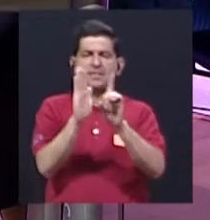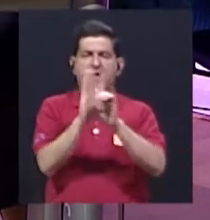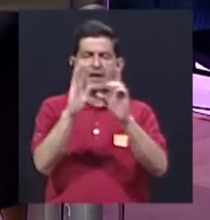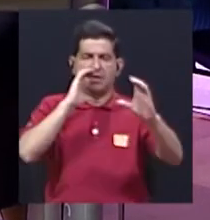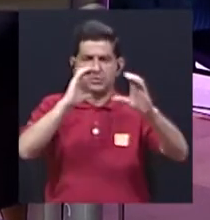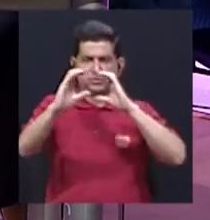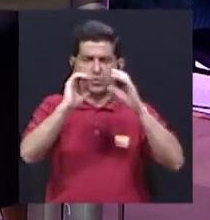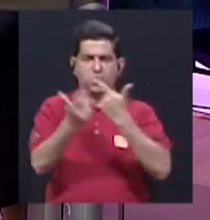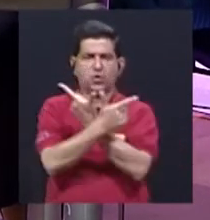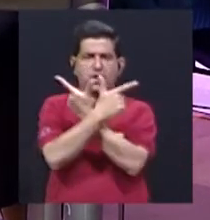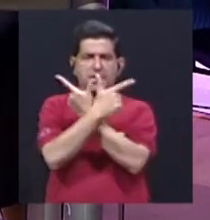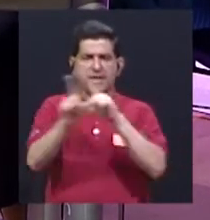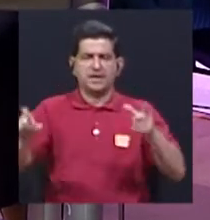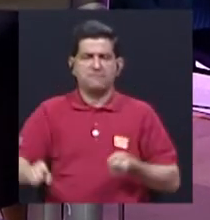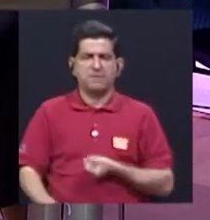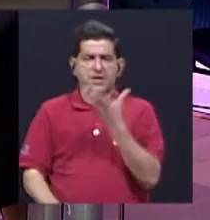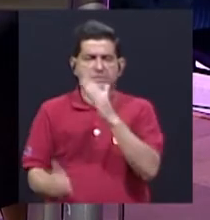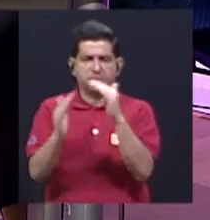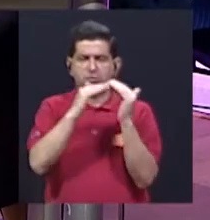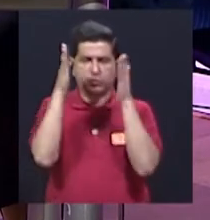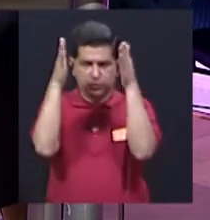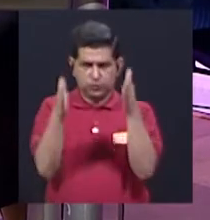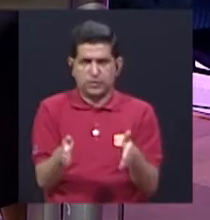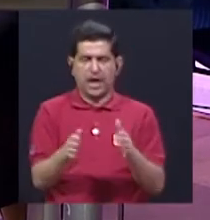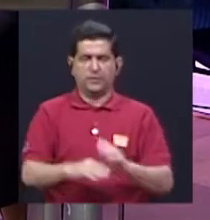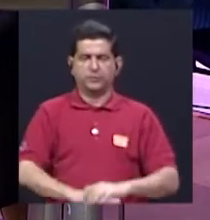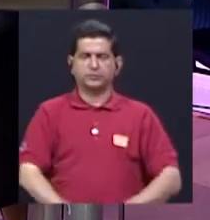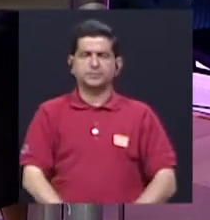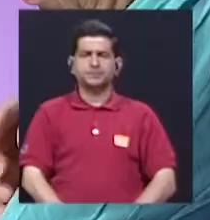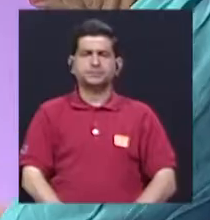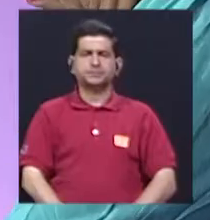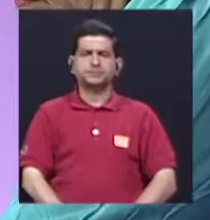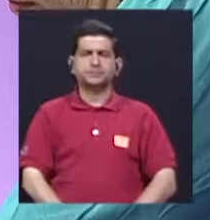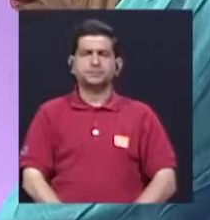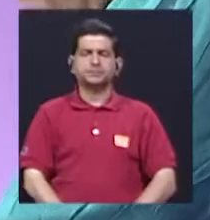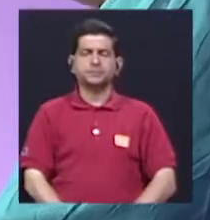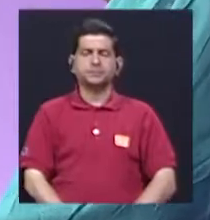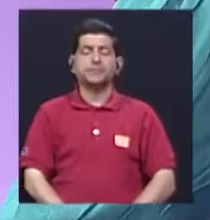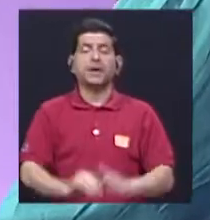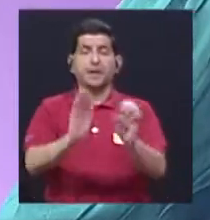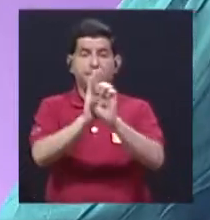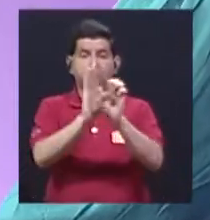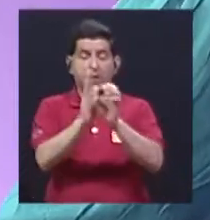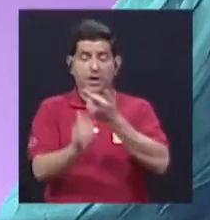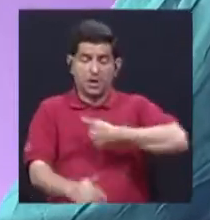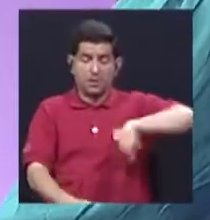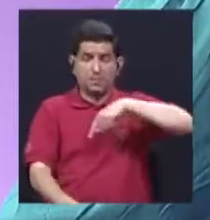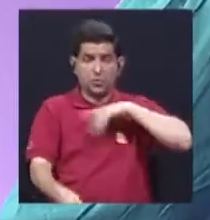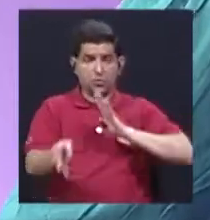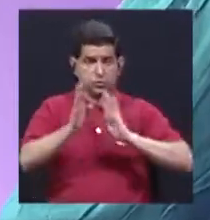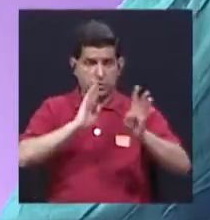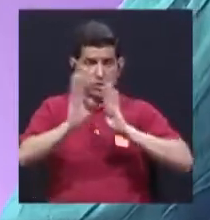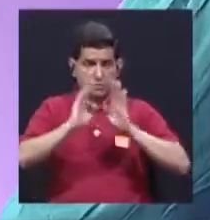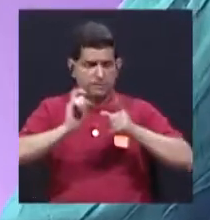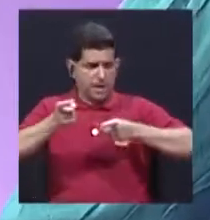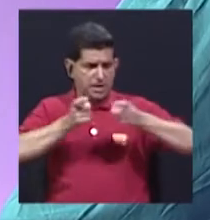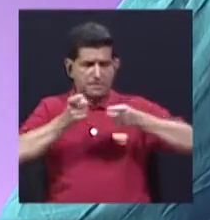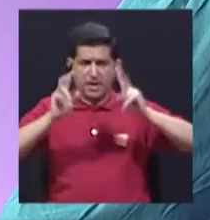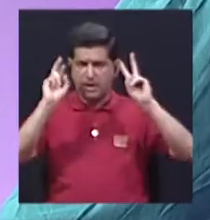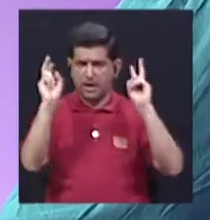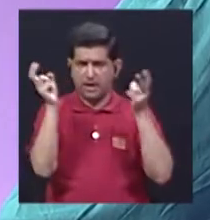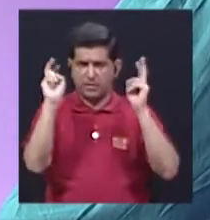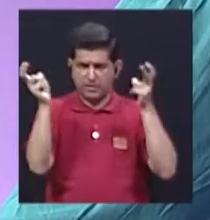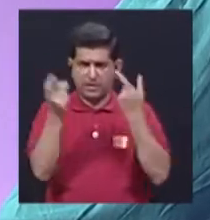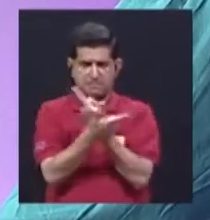comunicación y la libertad de expresión de la ciudadanía, ¿verdad? Y, digamos, si queremos hablar de cómo se ha manejado el tema